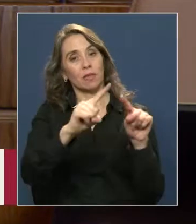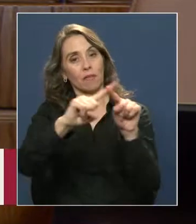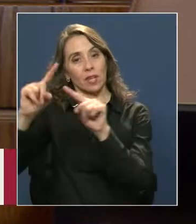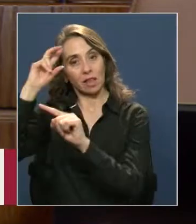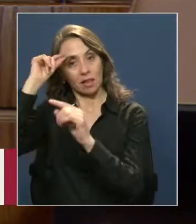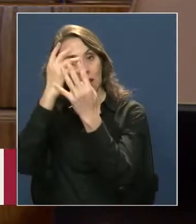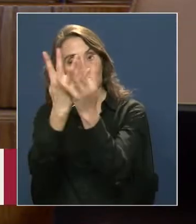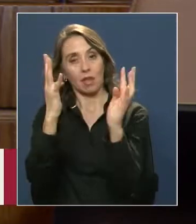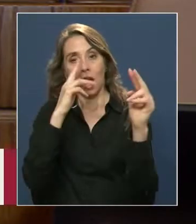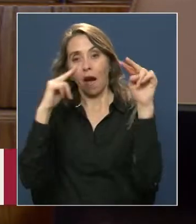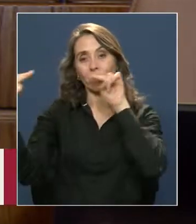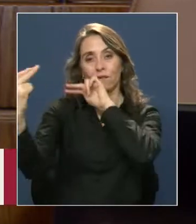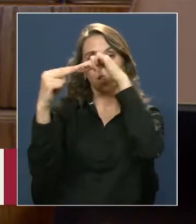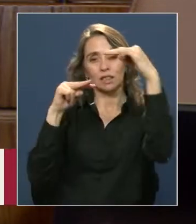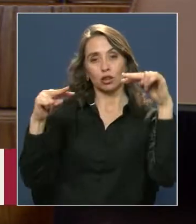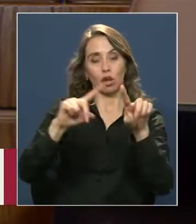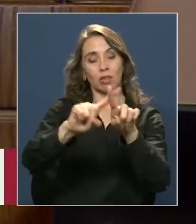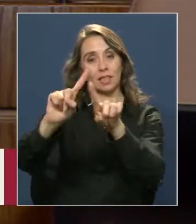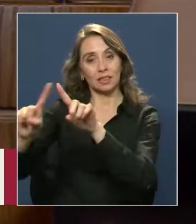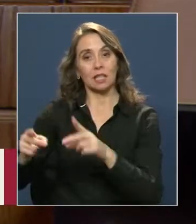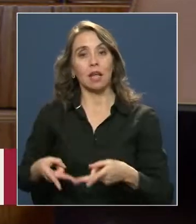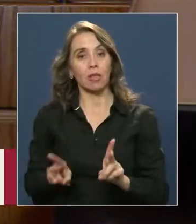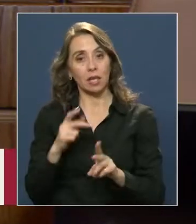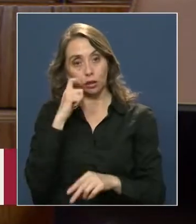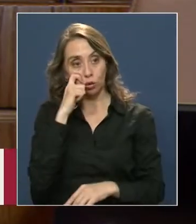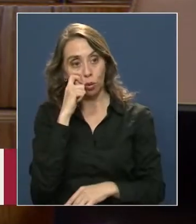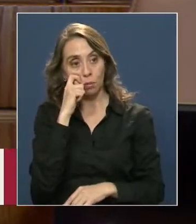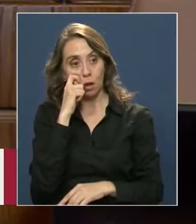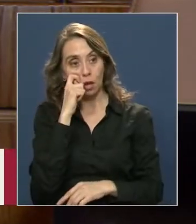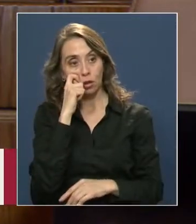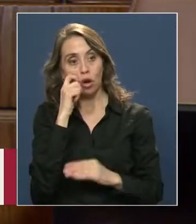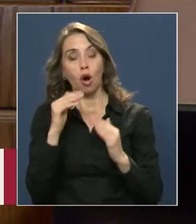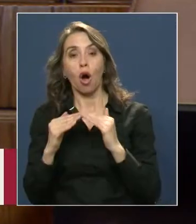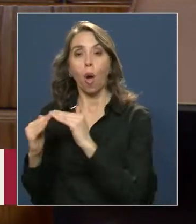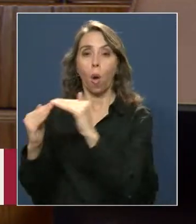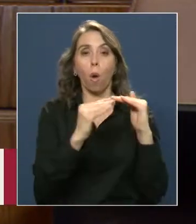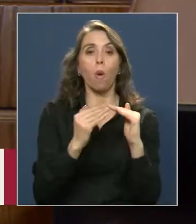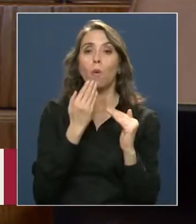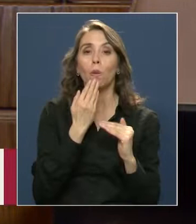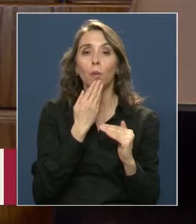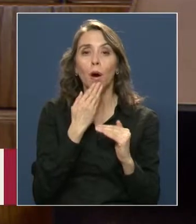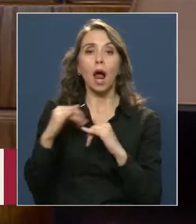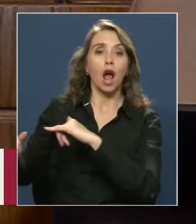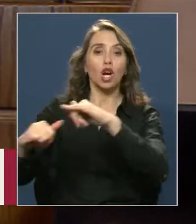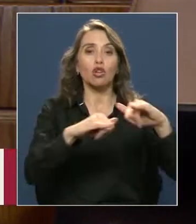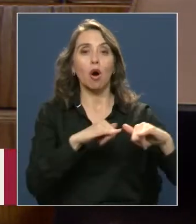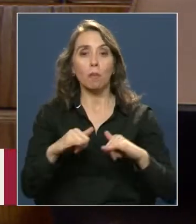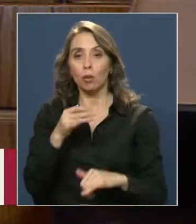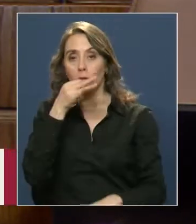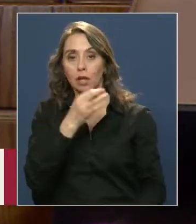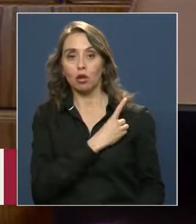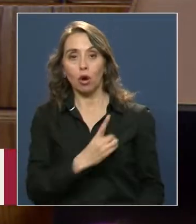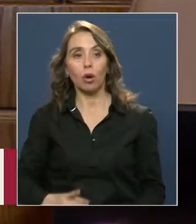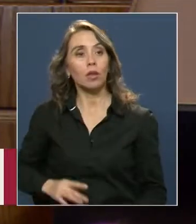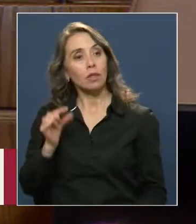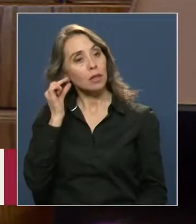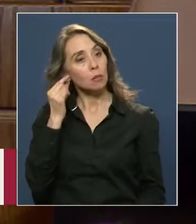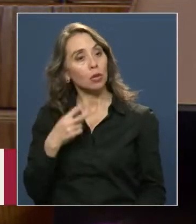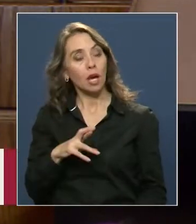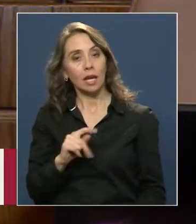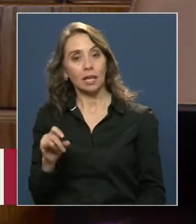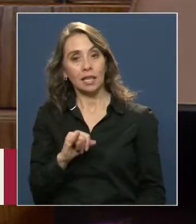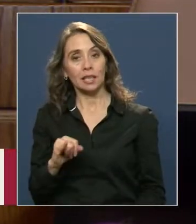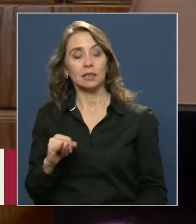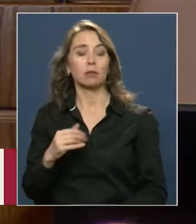las diferentes visiones respecto a los derechos humanos, partiendo de la base común, como bien decía la diputada Carmen Hertz, lograda a partir